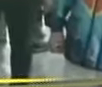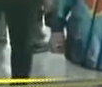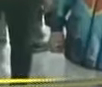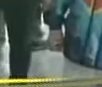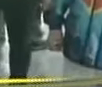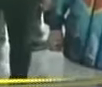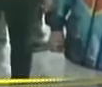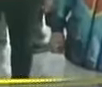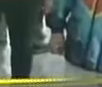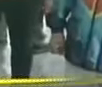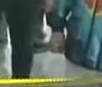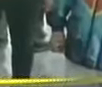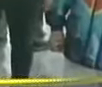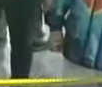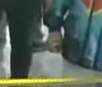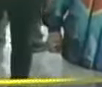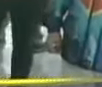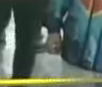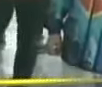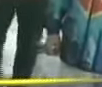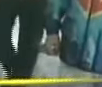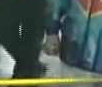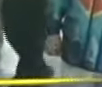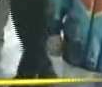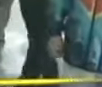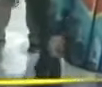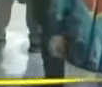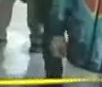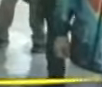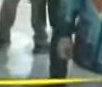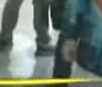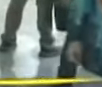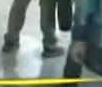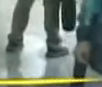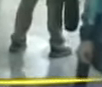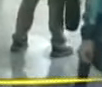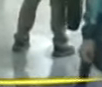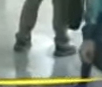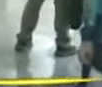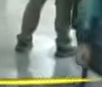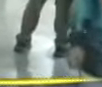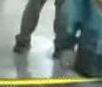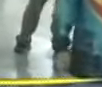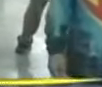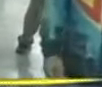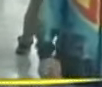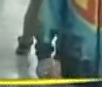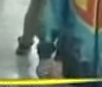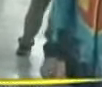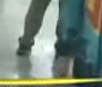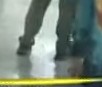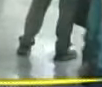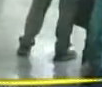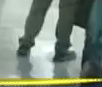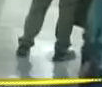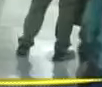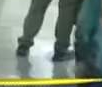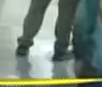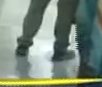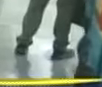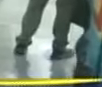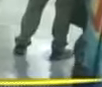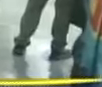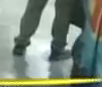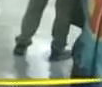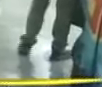decía también con esfuerzo y resultados inmediatos lo que vamos es para adelante allí vemos entonces al presidente